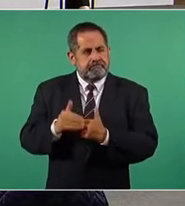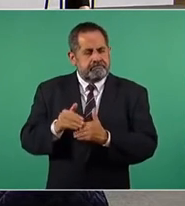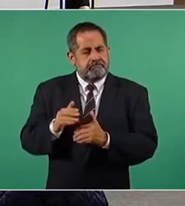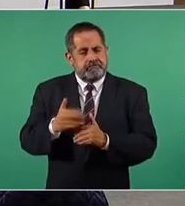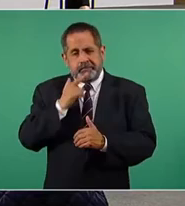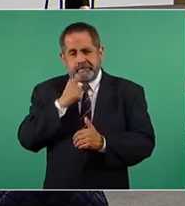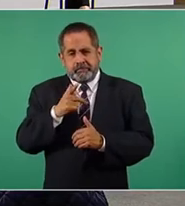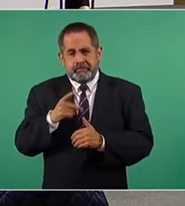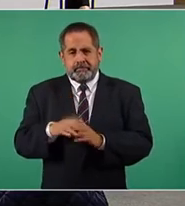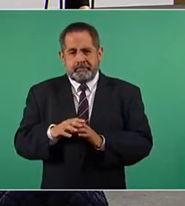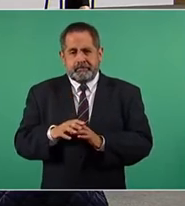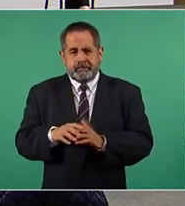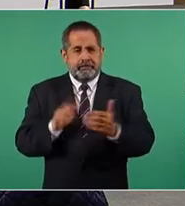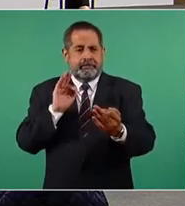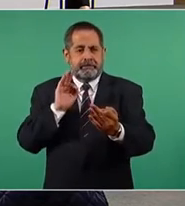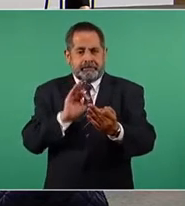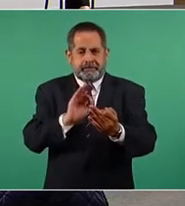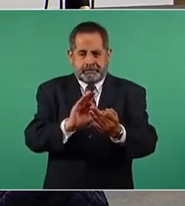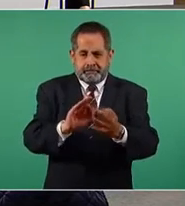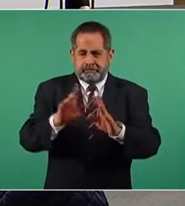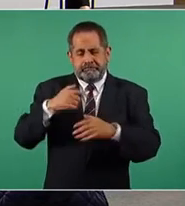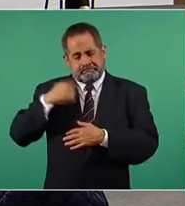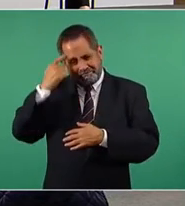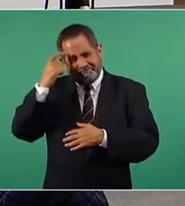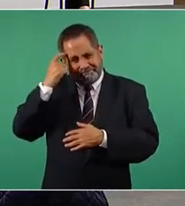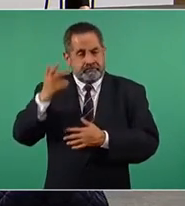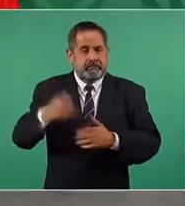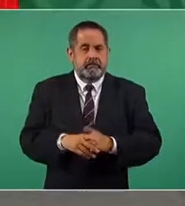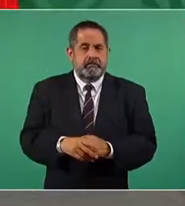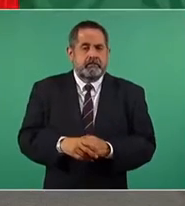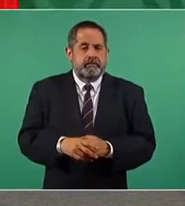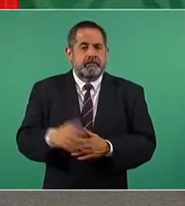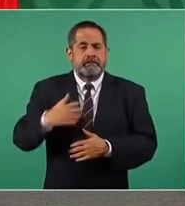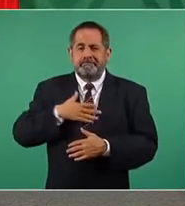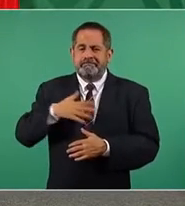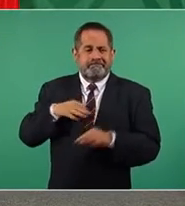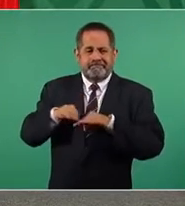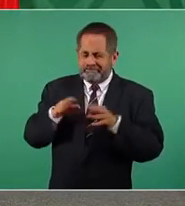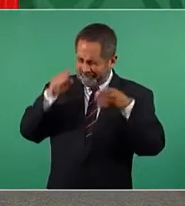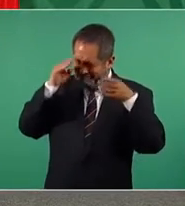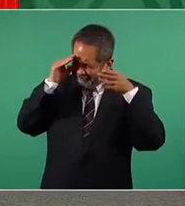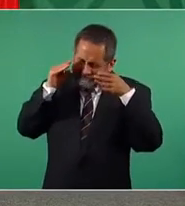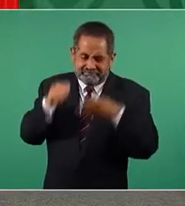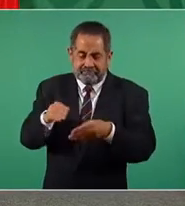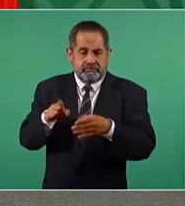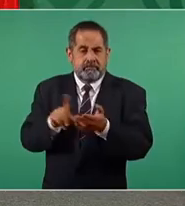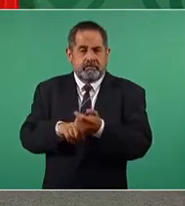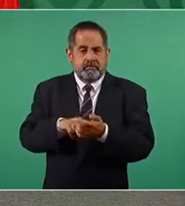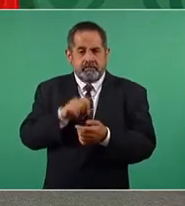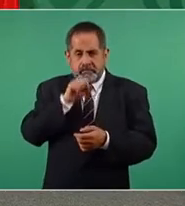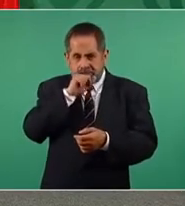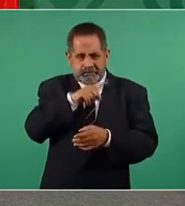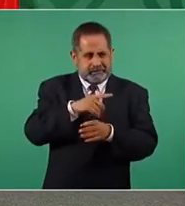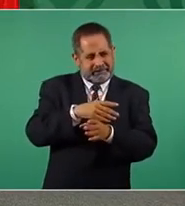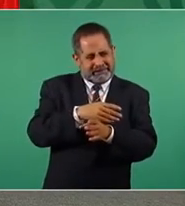ya no me queda tanto, pero parte de mi trabajo es como enderezar